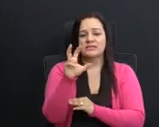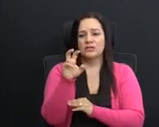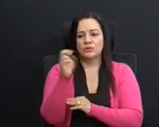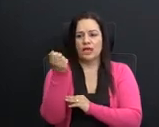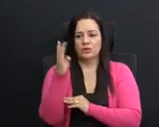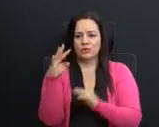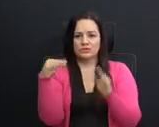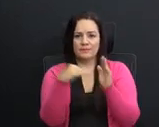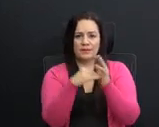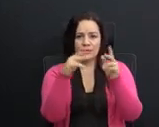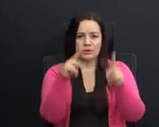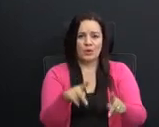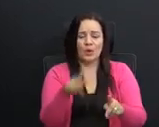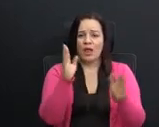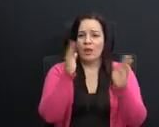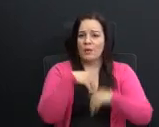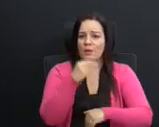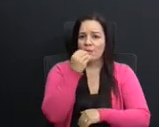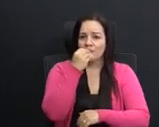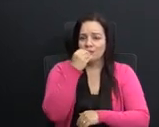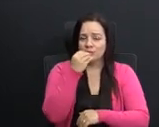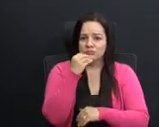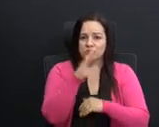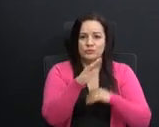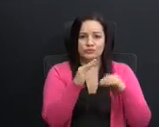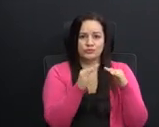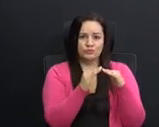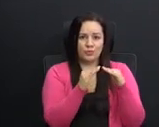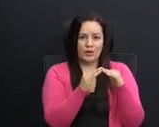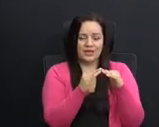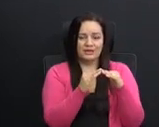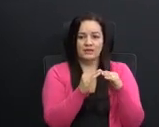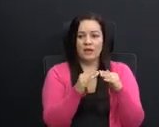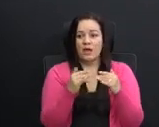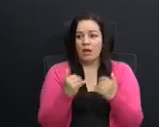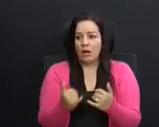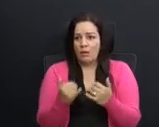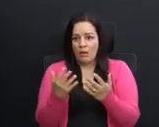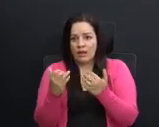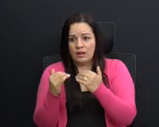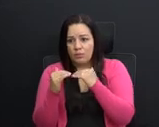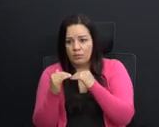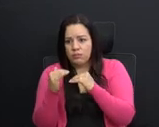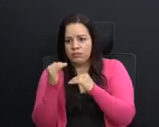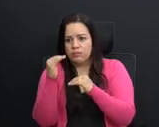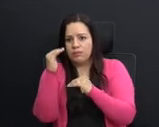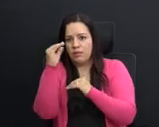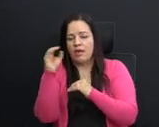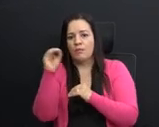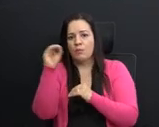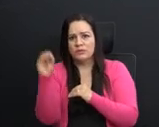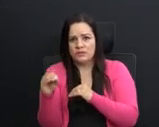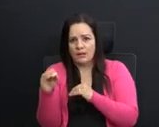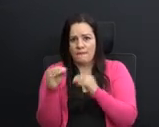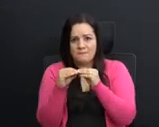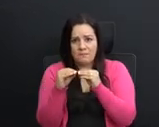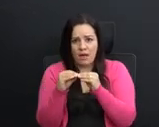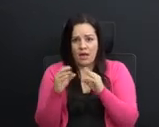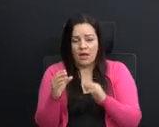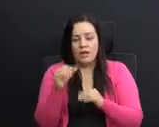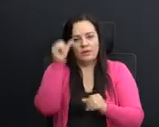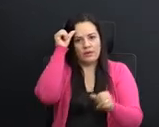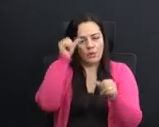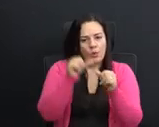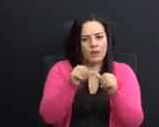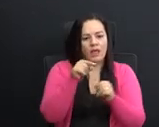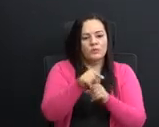no tenían cómo llevar el sustento a sus hogares. ¿Acaso queremos aumentar aún más este número? Recordemos que estos